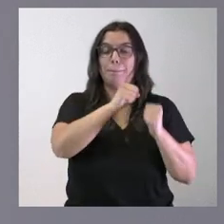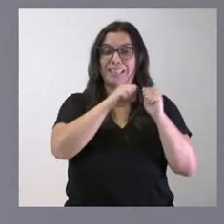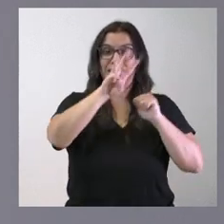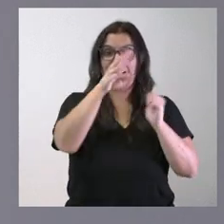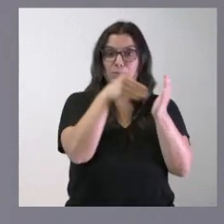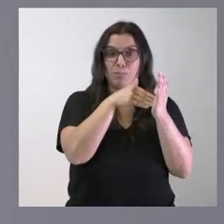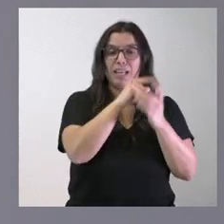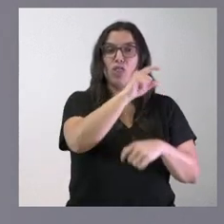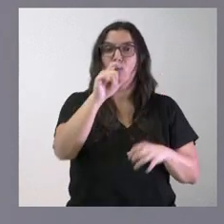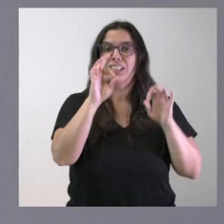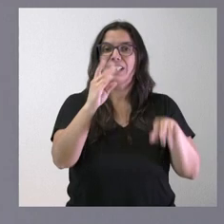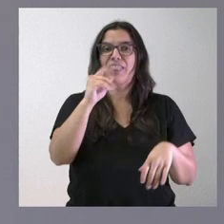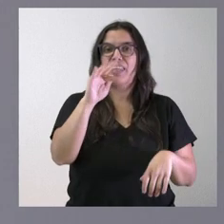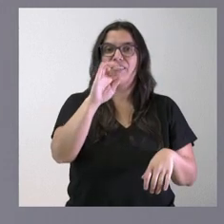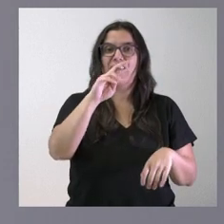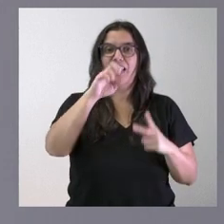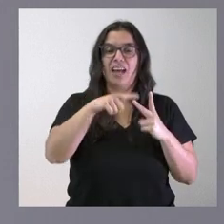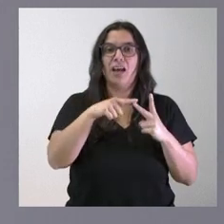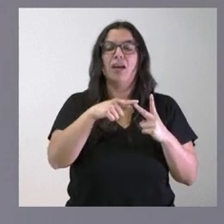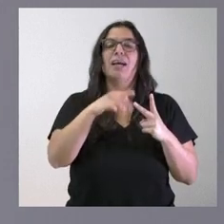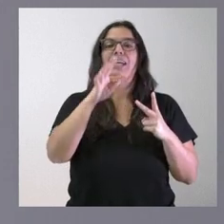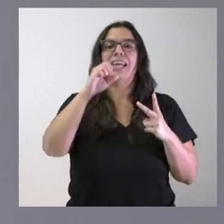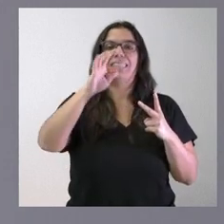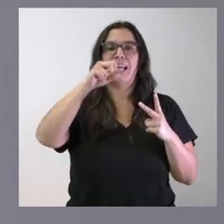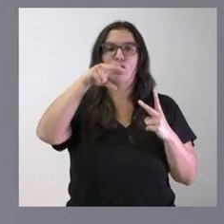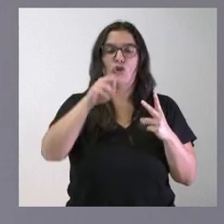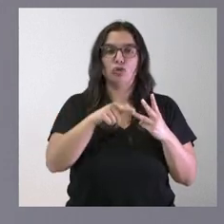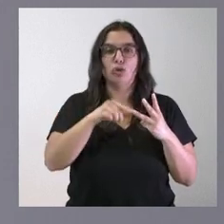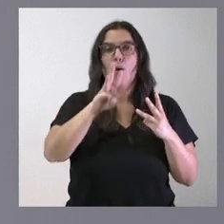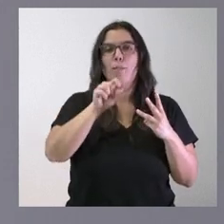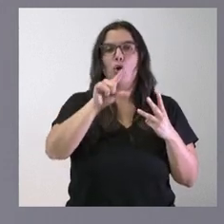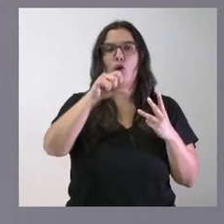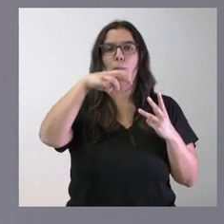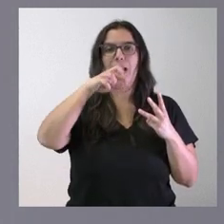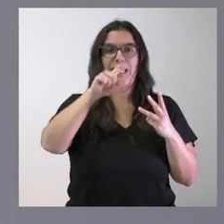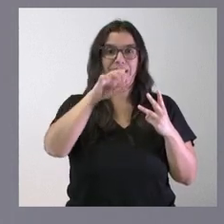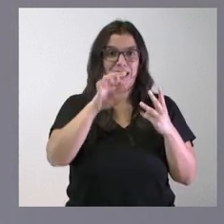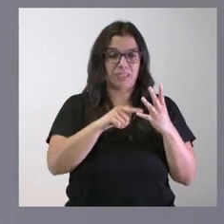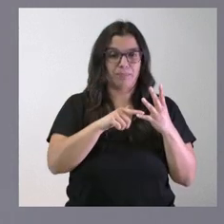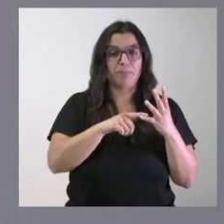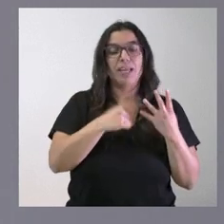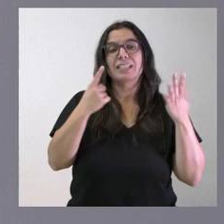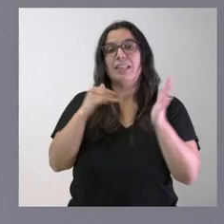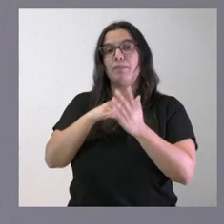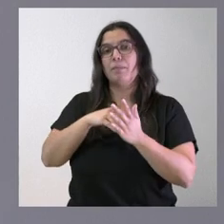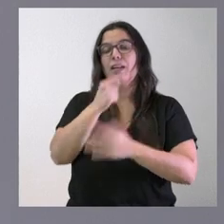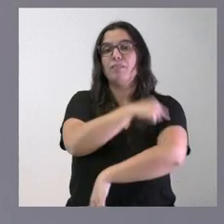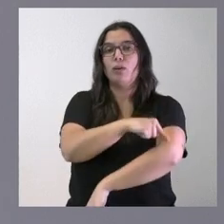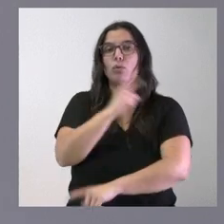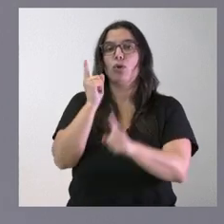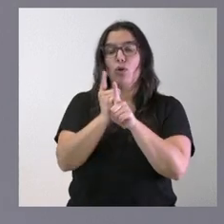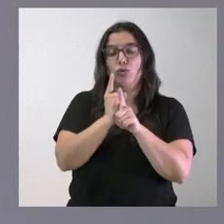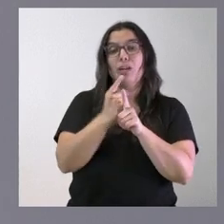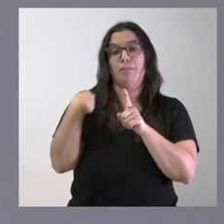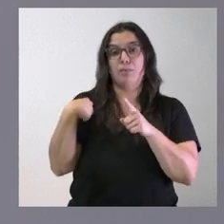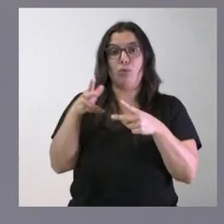la dicteria tetanostosferina celular y poliomelites inactivada. 60.000 vacunas frente a la dicteria y el tétanos y